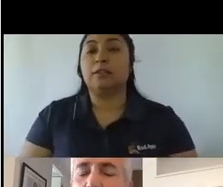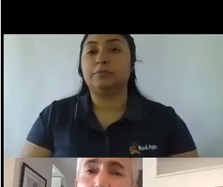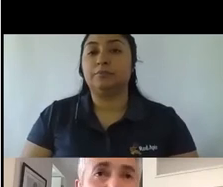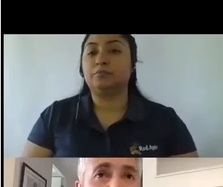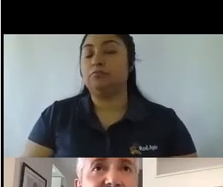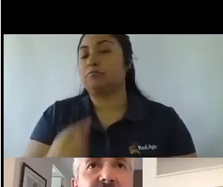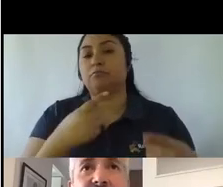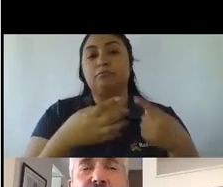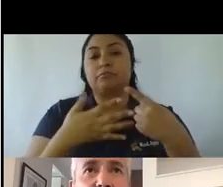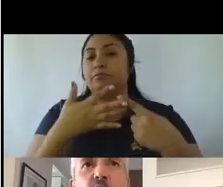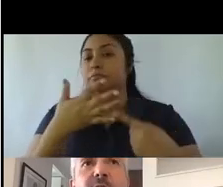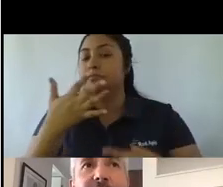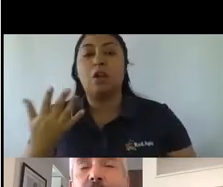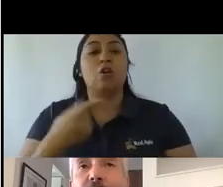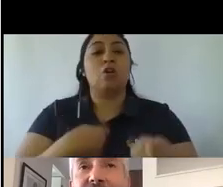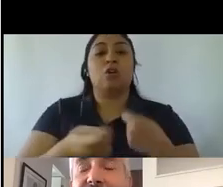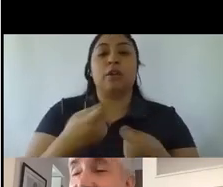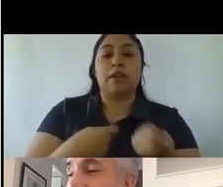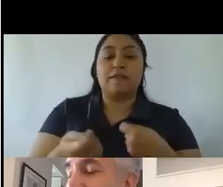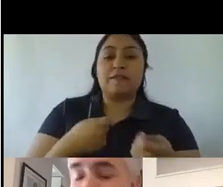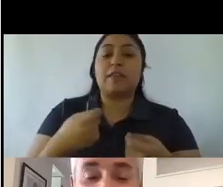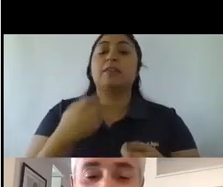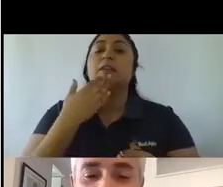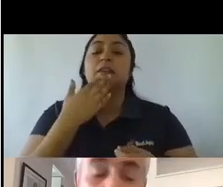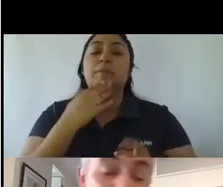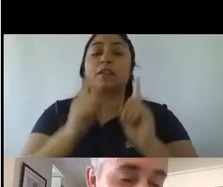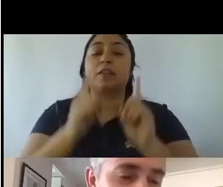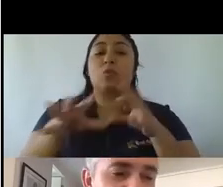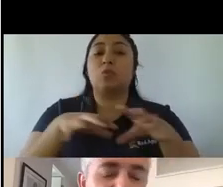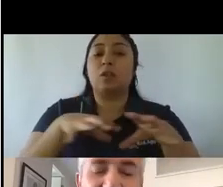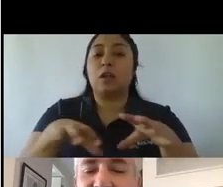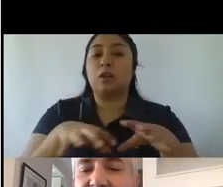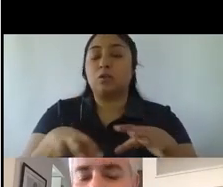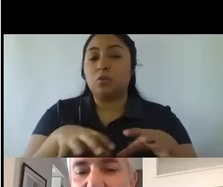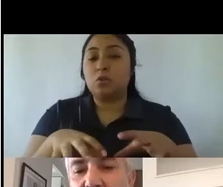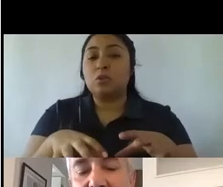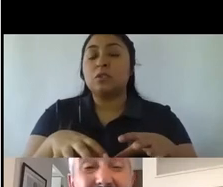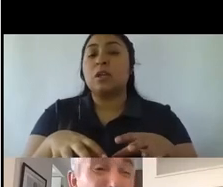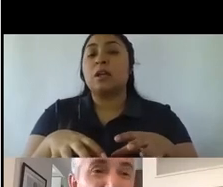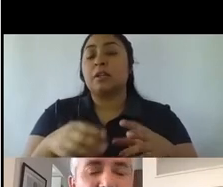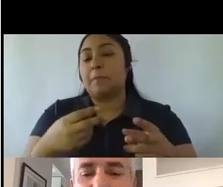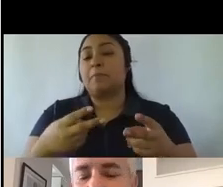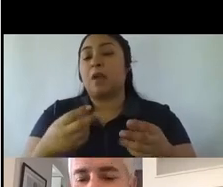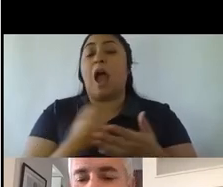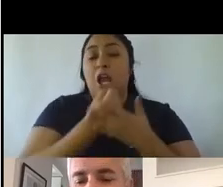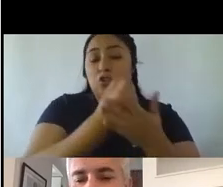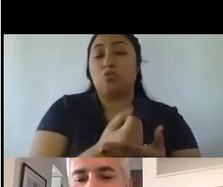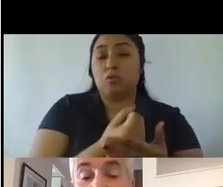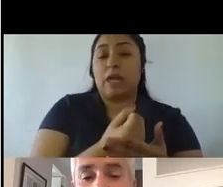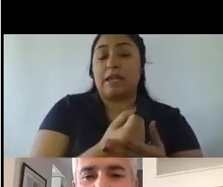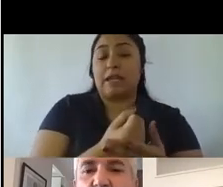o que la venta, digamos, ciertos artículos que hacían más llevadera, o hacen más llevadera la vida dentro de la casa también, están